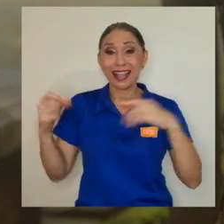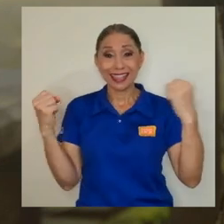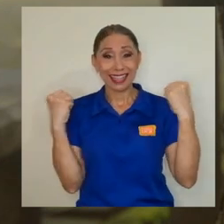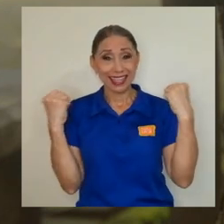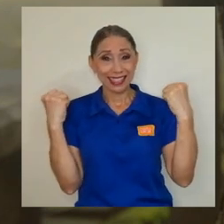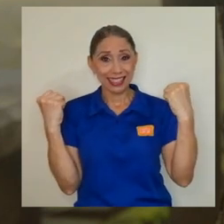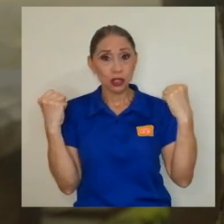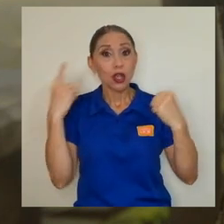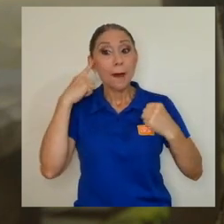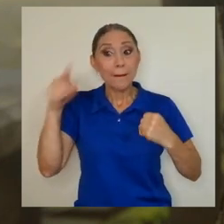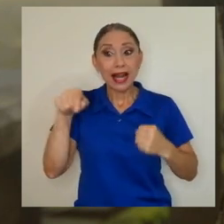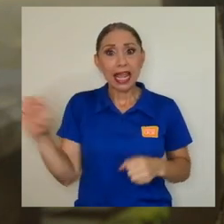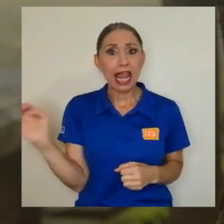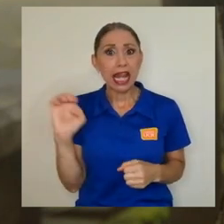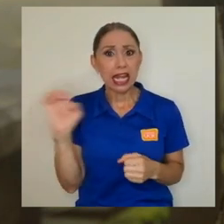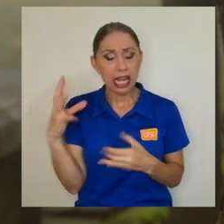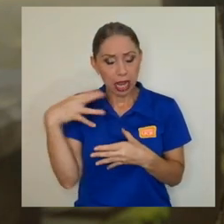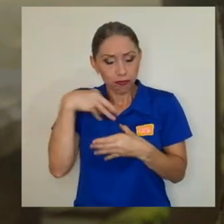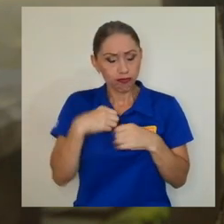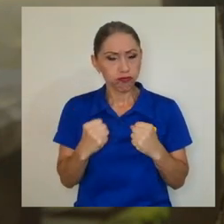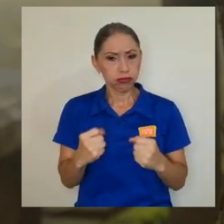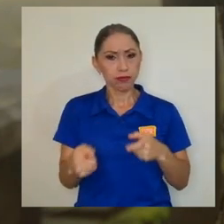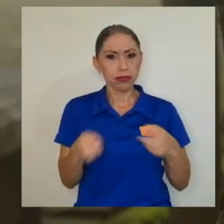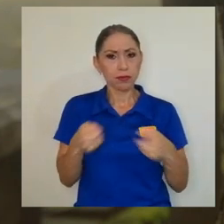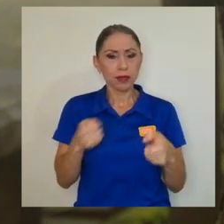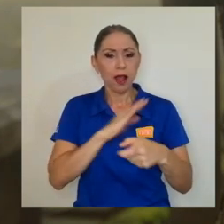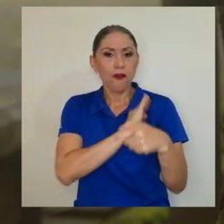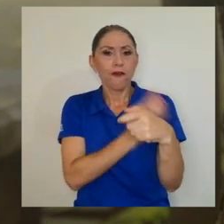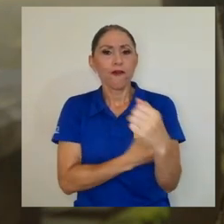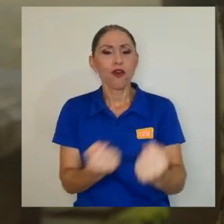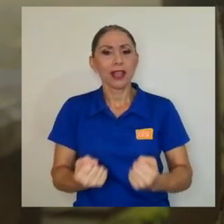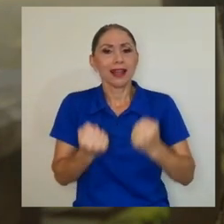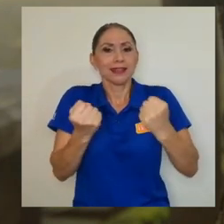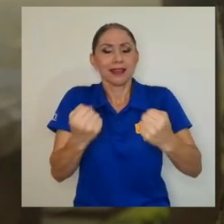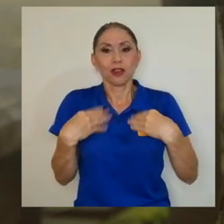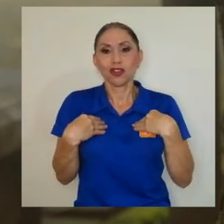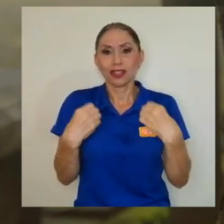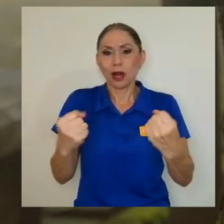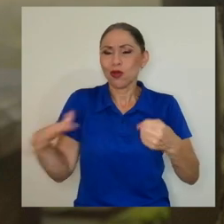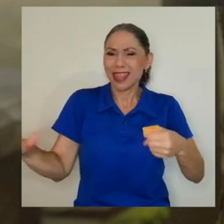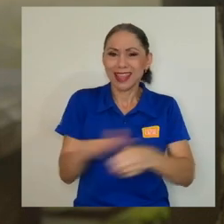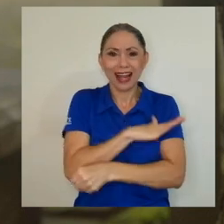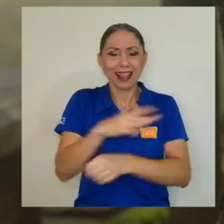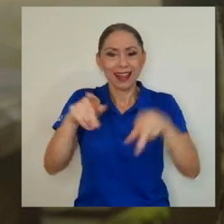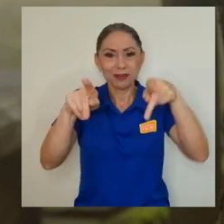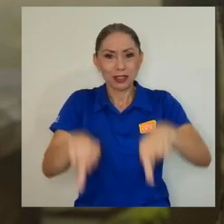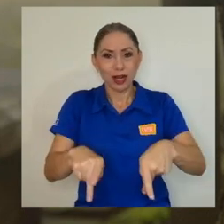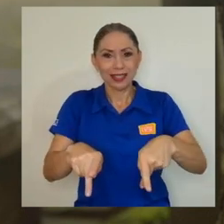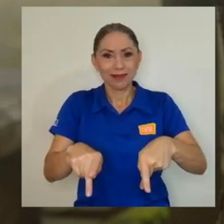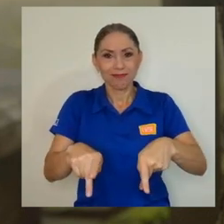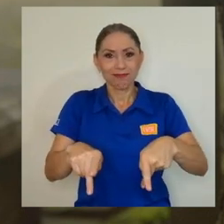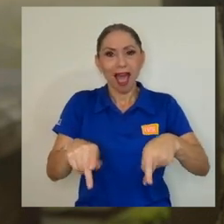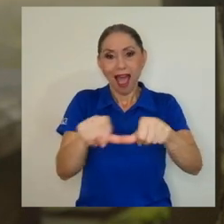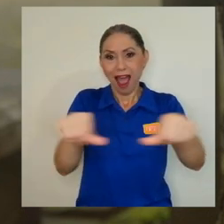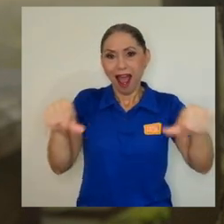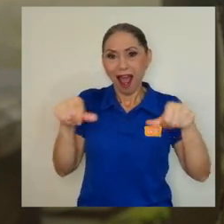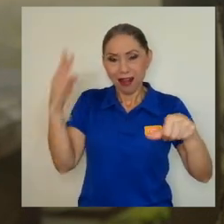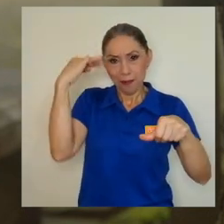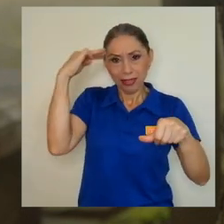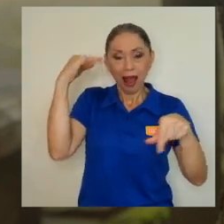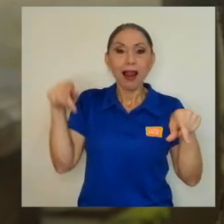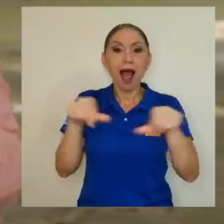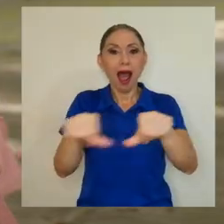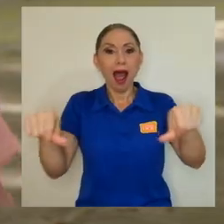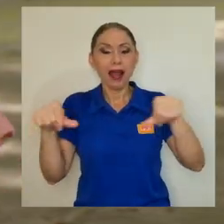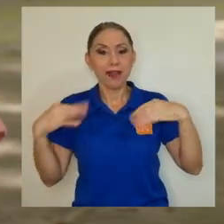ir canalizando energía y fortaleciendo también todo lo que tiene que ver con la salud integral de las personas, tanto en el ámbito mental como en el ámbito